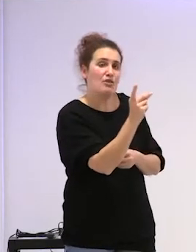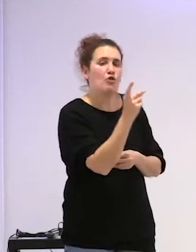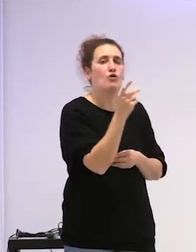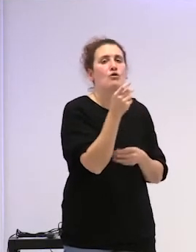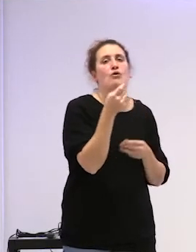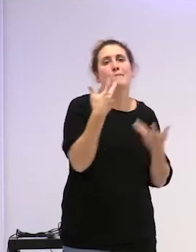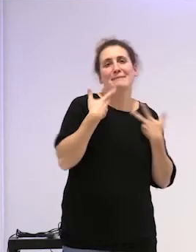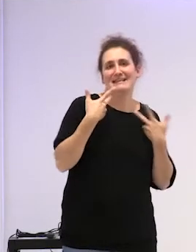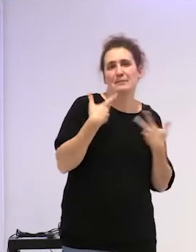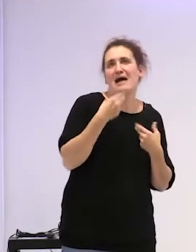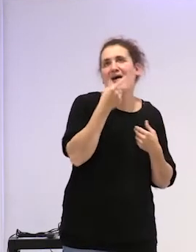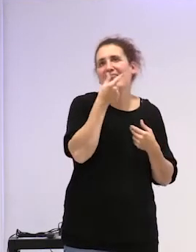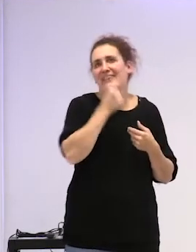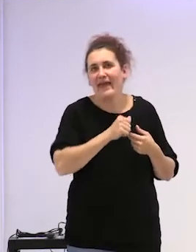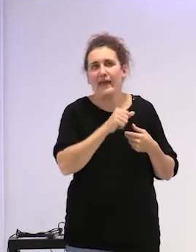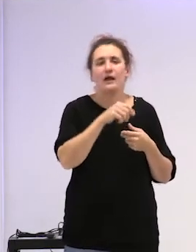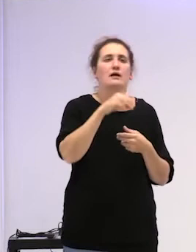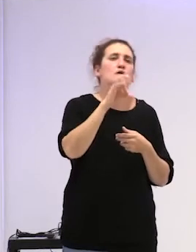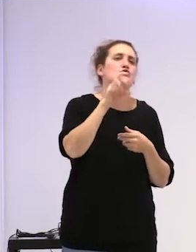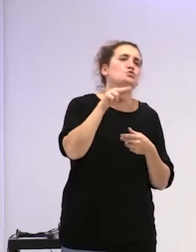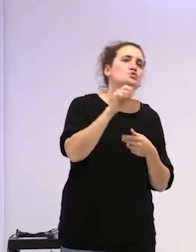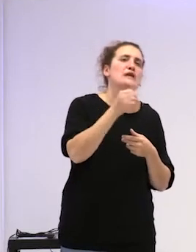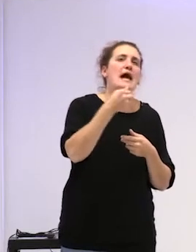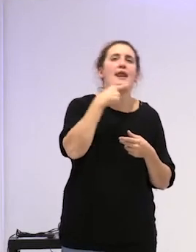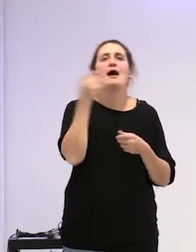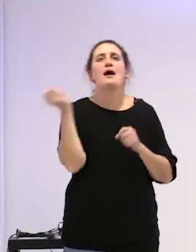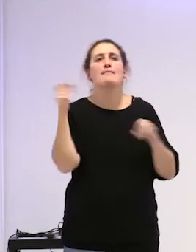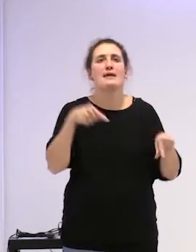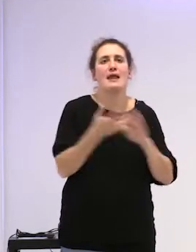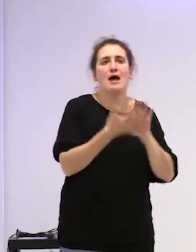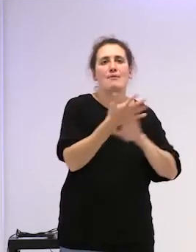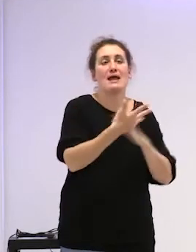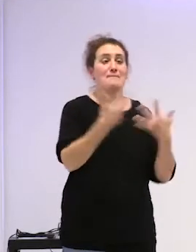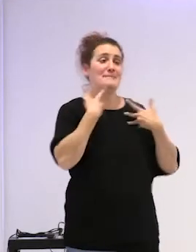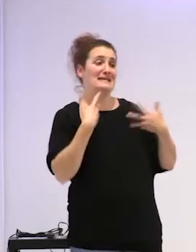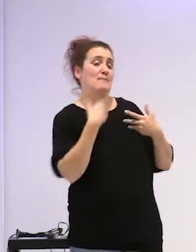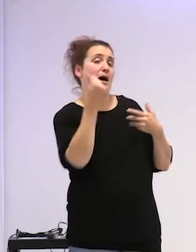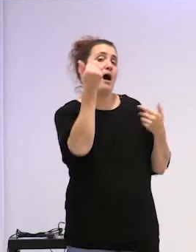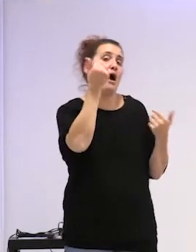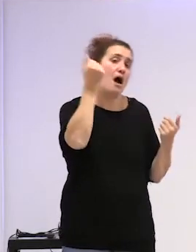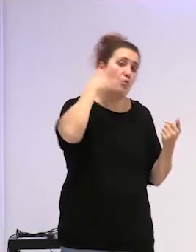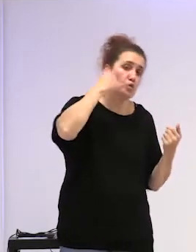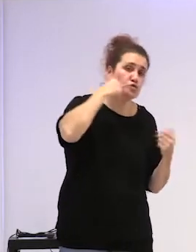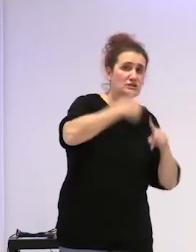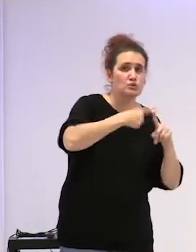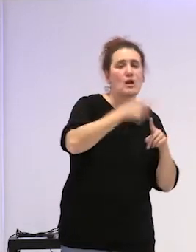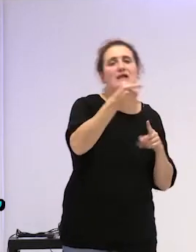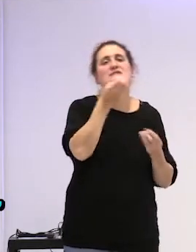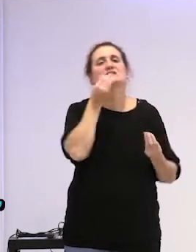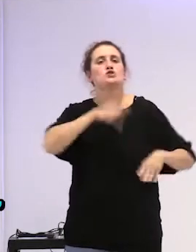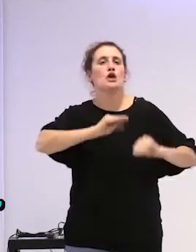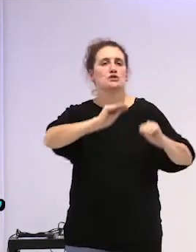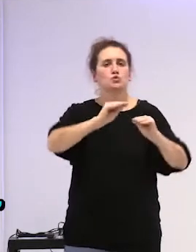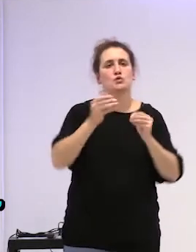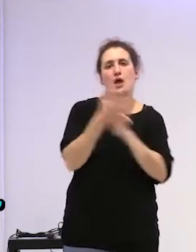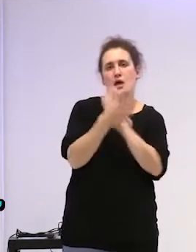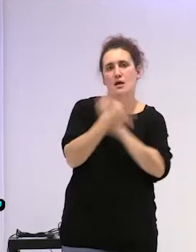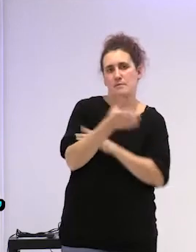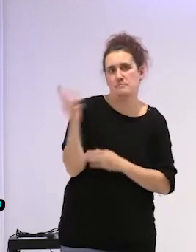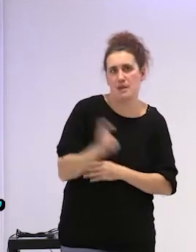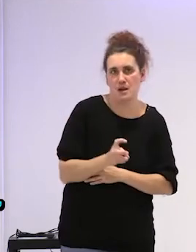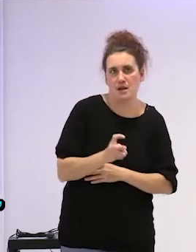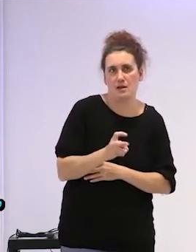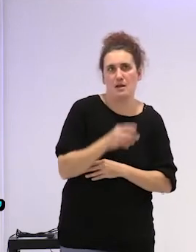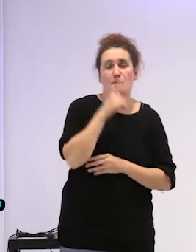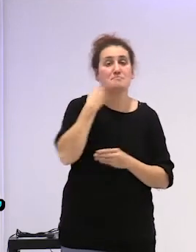abusos sexuales en la infancia Susana Minguey viene a hablar víctima de abusos sexuales en infancia viene a hablar de su historia del mismo modo que